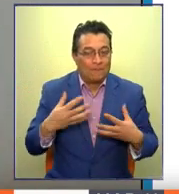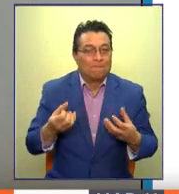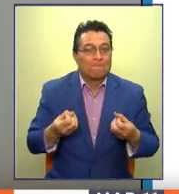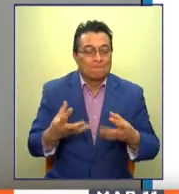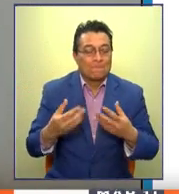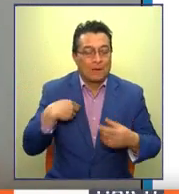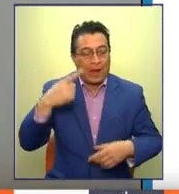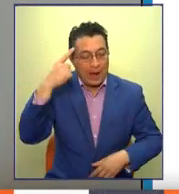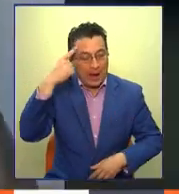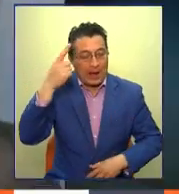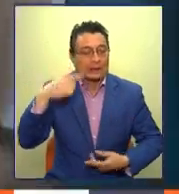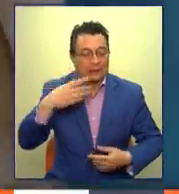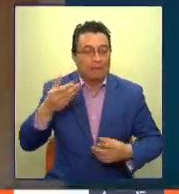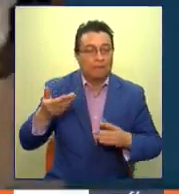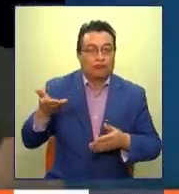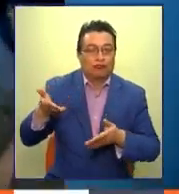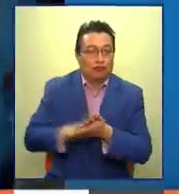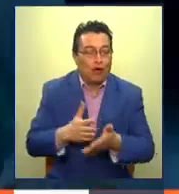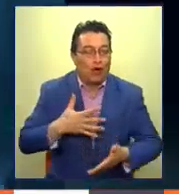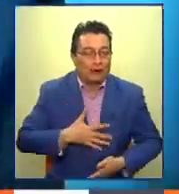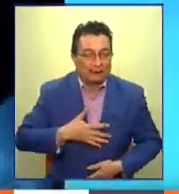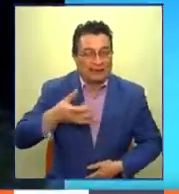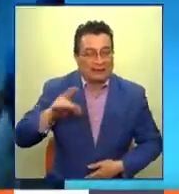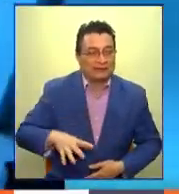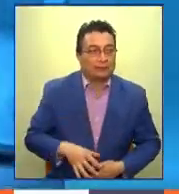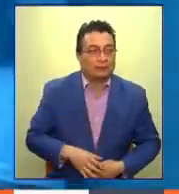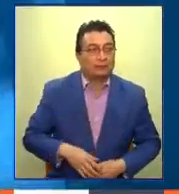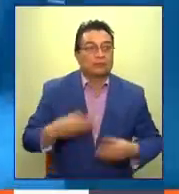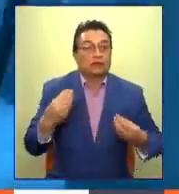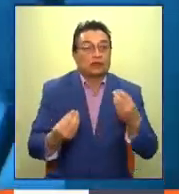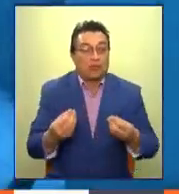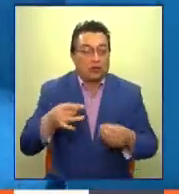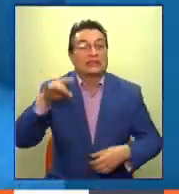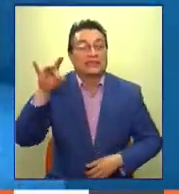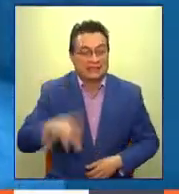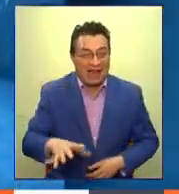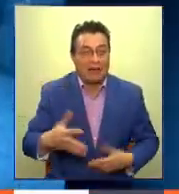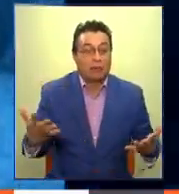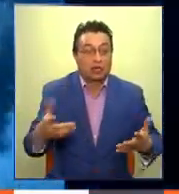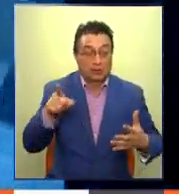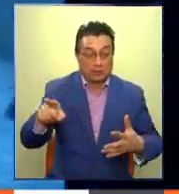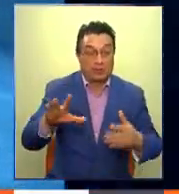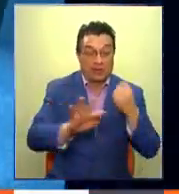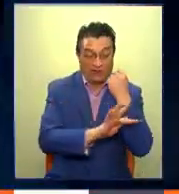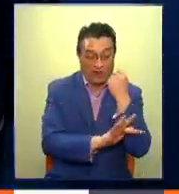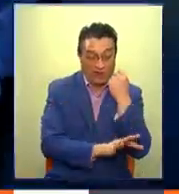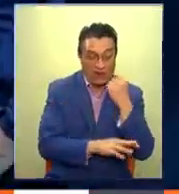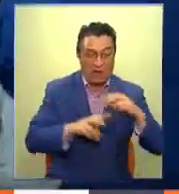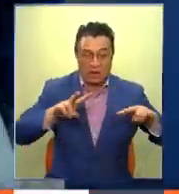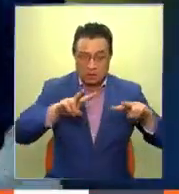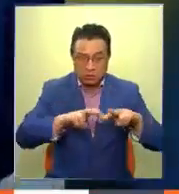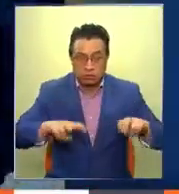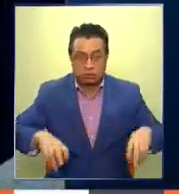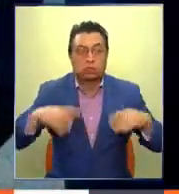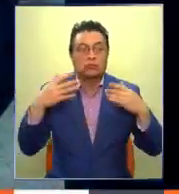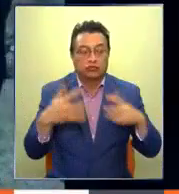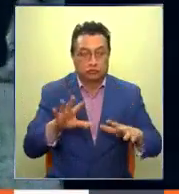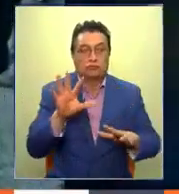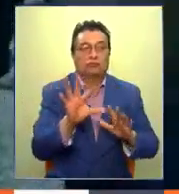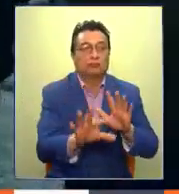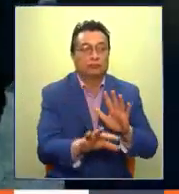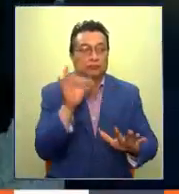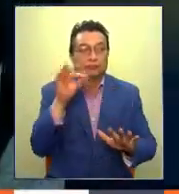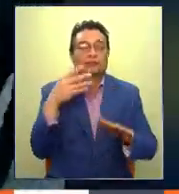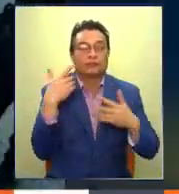delito quedara impune. Y habría sabido cómo hacerlo porque, según la fiscal, investigó y se ilustró. Así quedó al descubierto